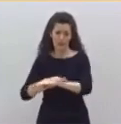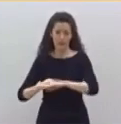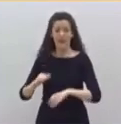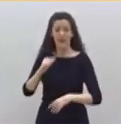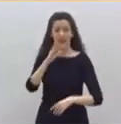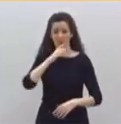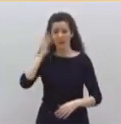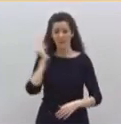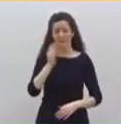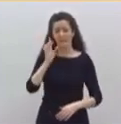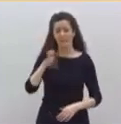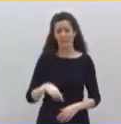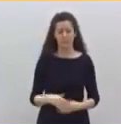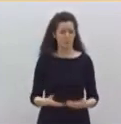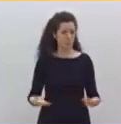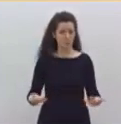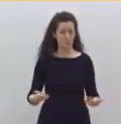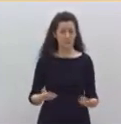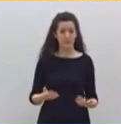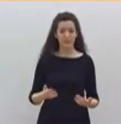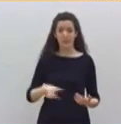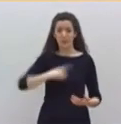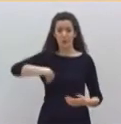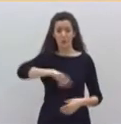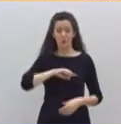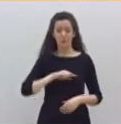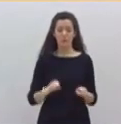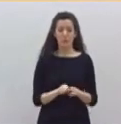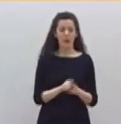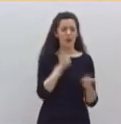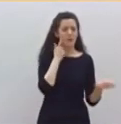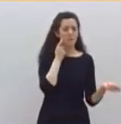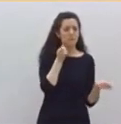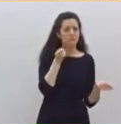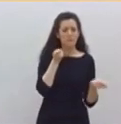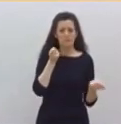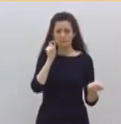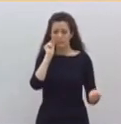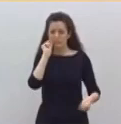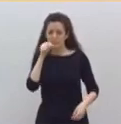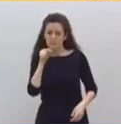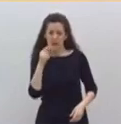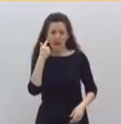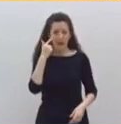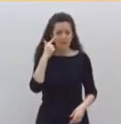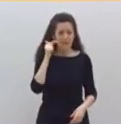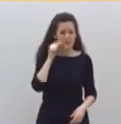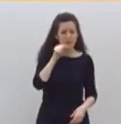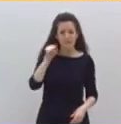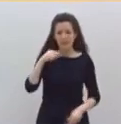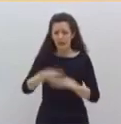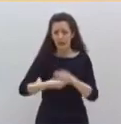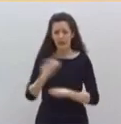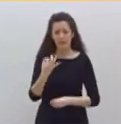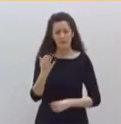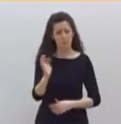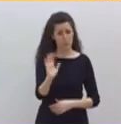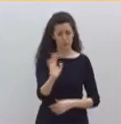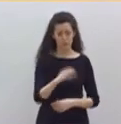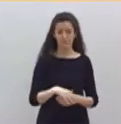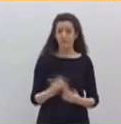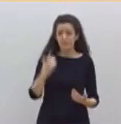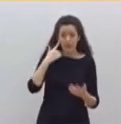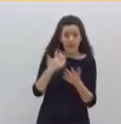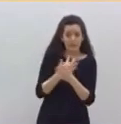Smith contra el gran hermano, señor Sánchez. Y por eso le pido que nos explique por qué el CIS prometía o